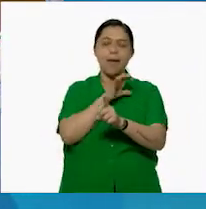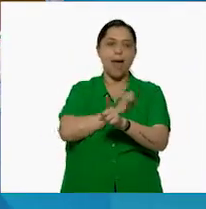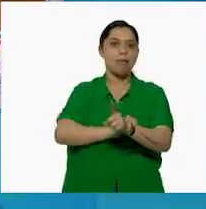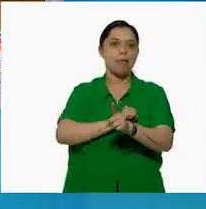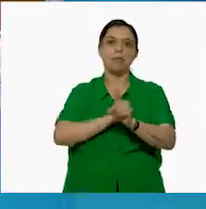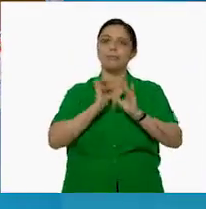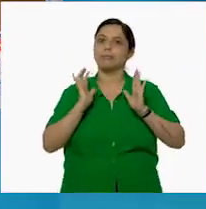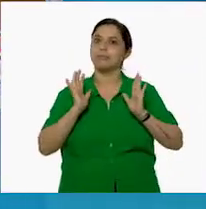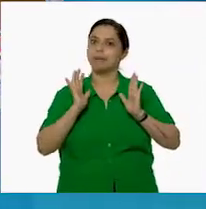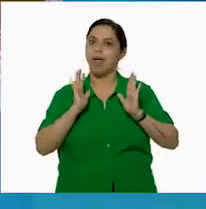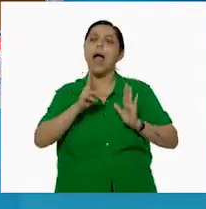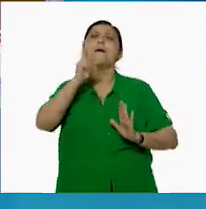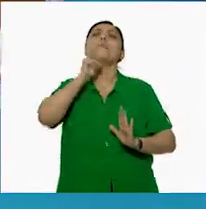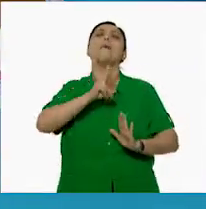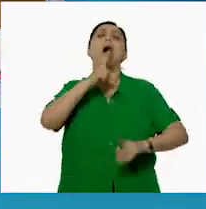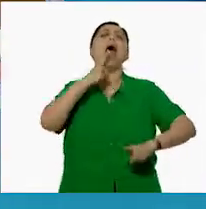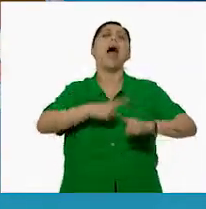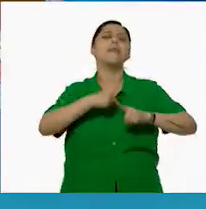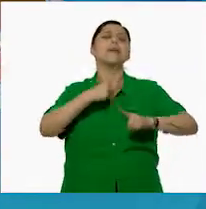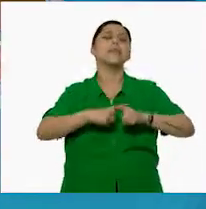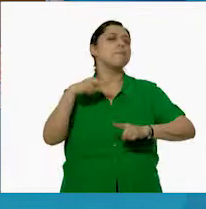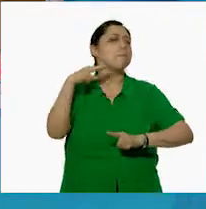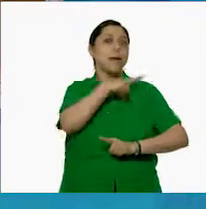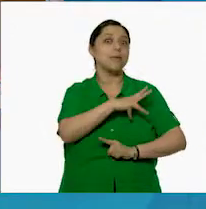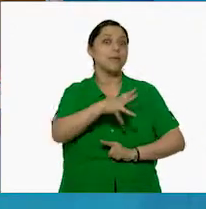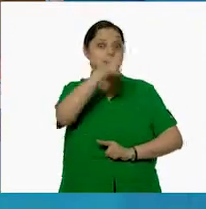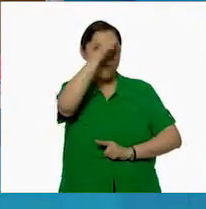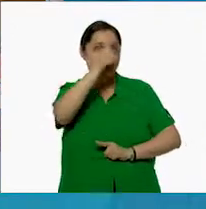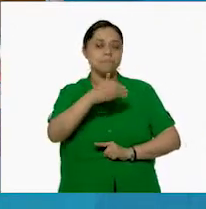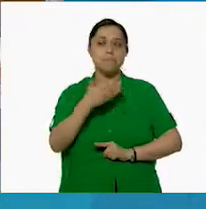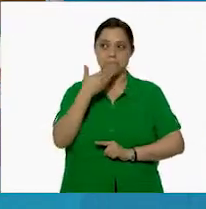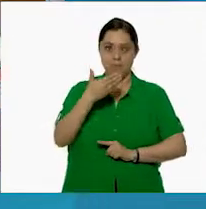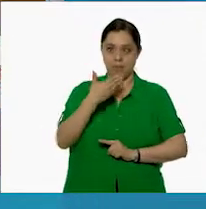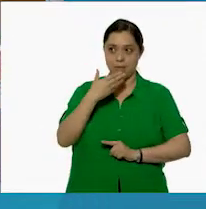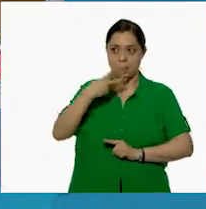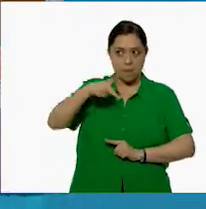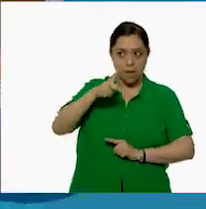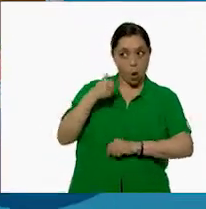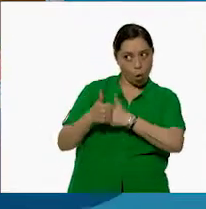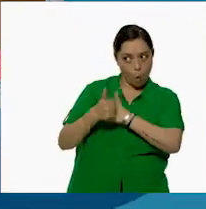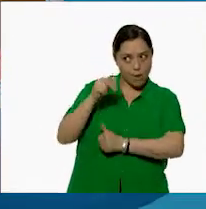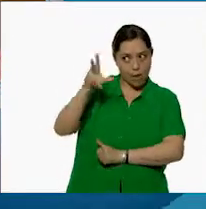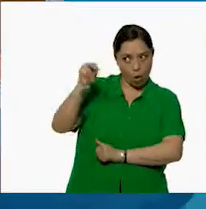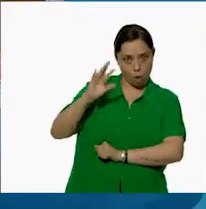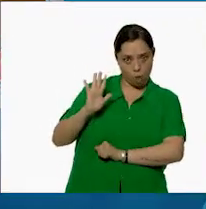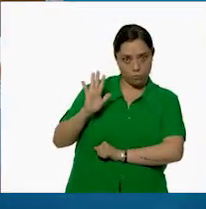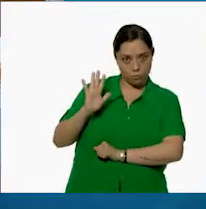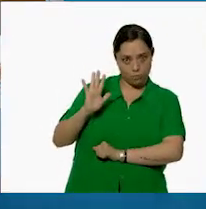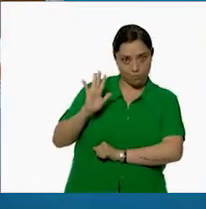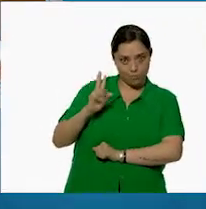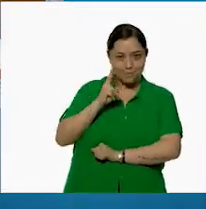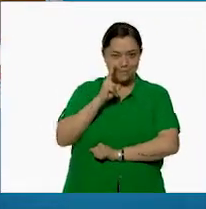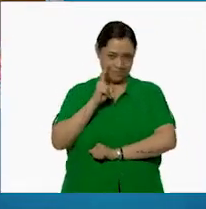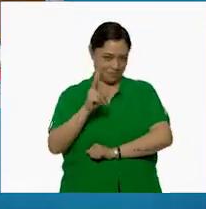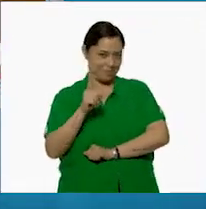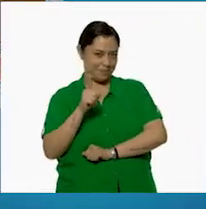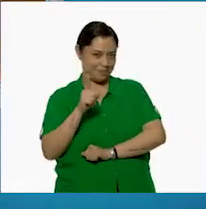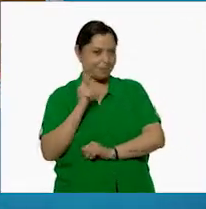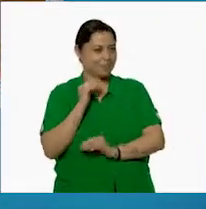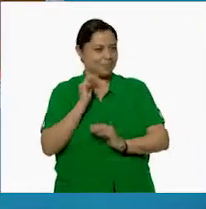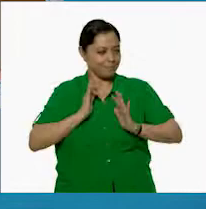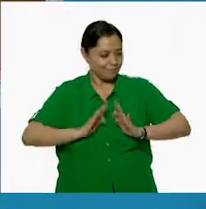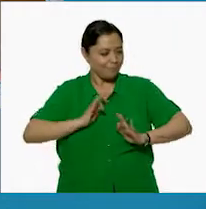Vamos a ver quién lo resuelve más rápido, ¿sí? Muy bien. Pero no es una competencia, Agustín. Vamos con calma. Mira,